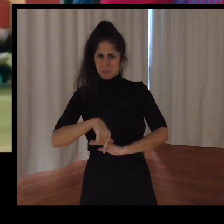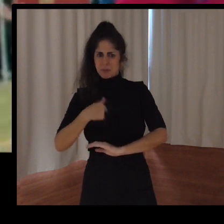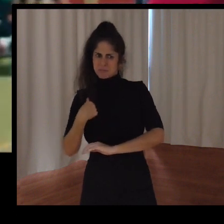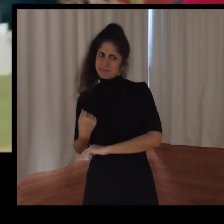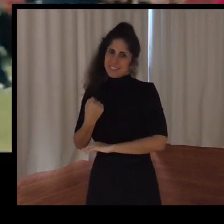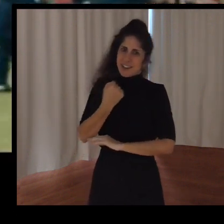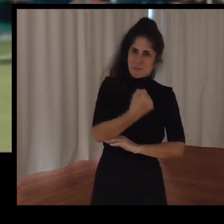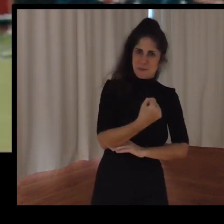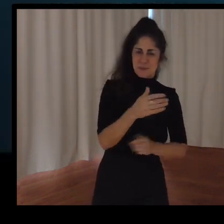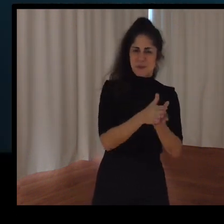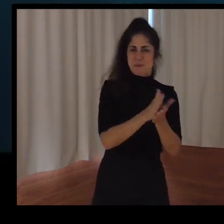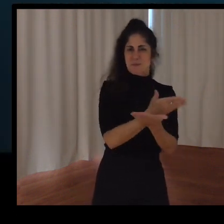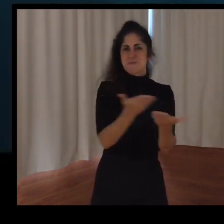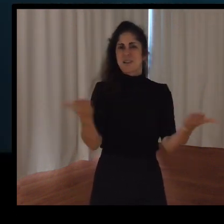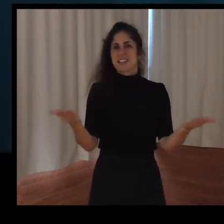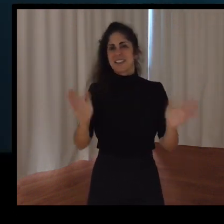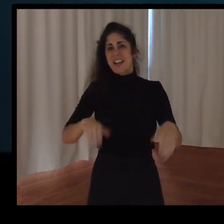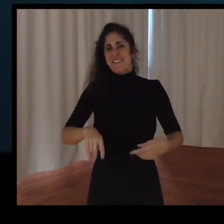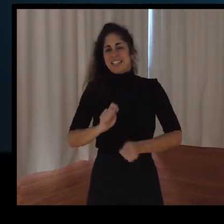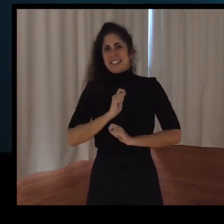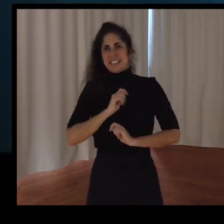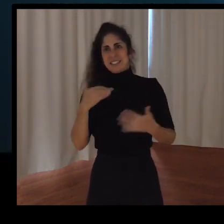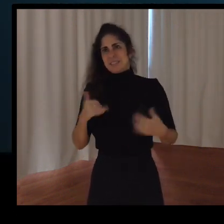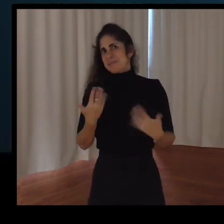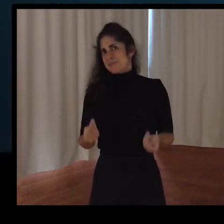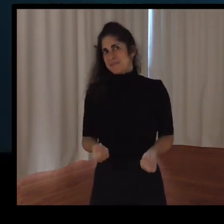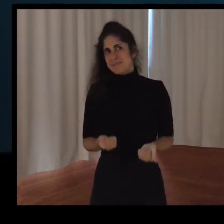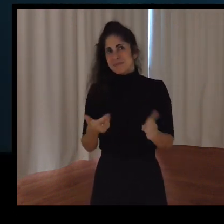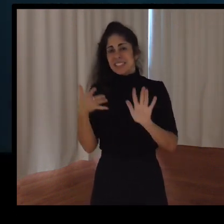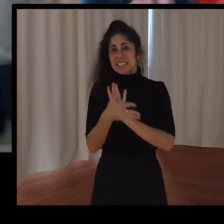sientas... No hay palabras para explicarlo.